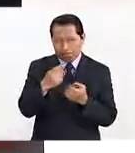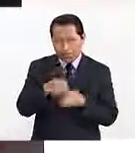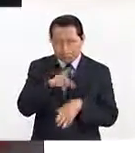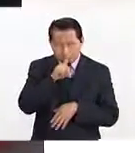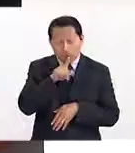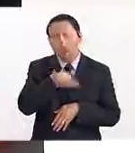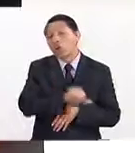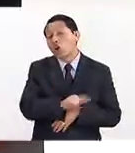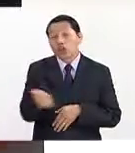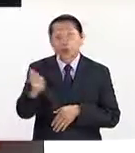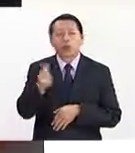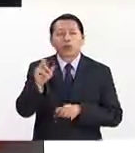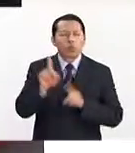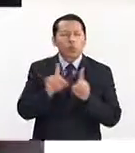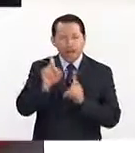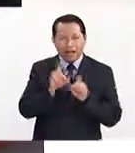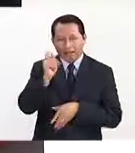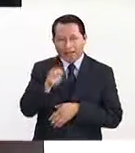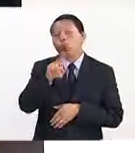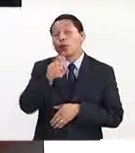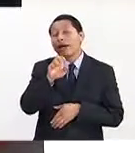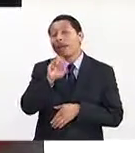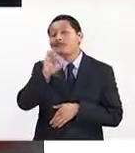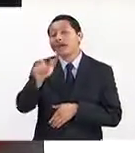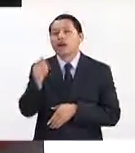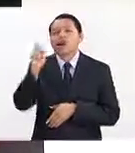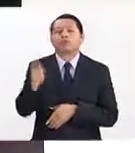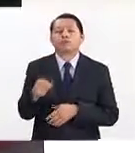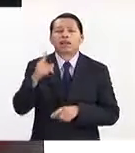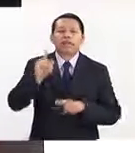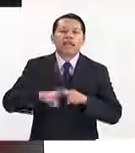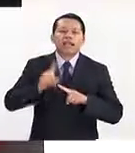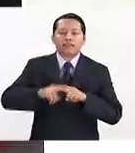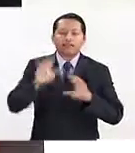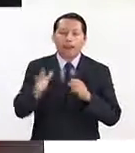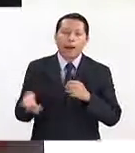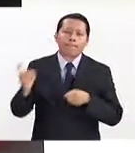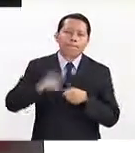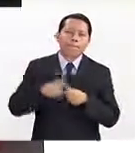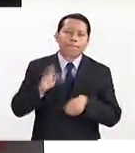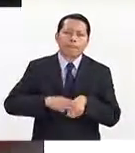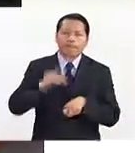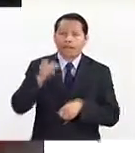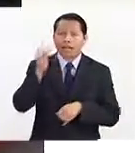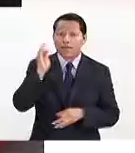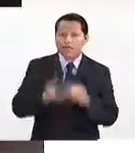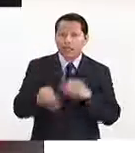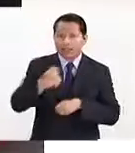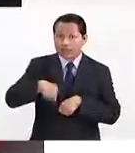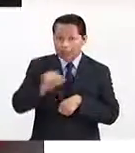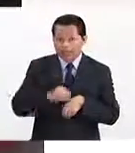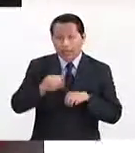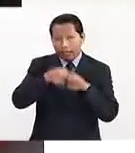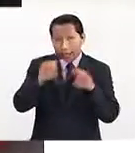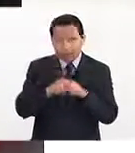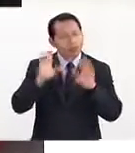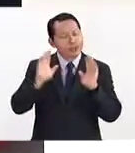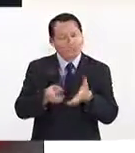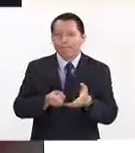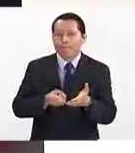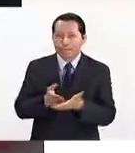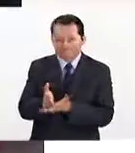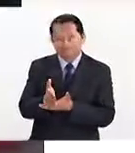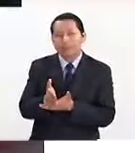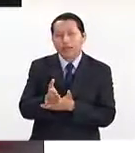con la UEFA, porque de ahí tenemos que ver ya quiénes son los que se van sumando. El fin de semana hubo equipos que llegan ya a Rusia